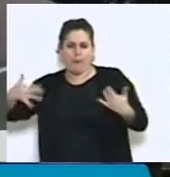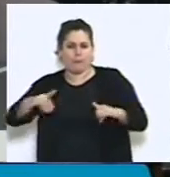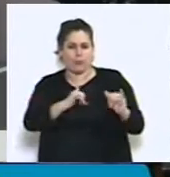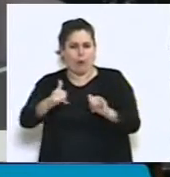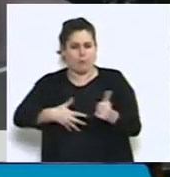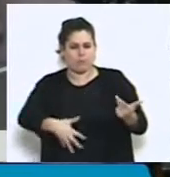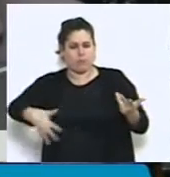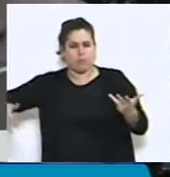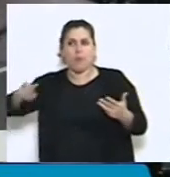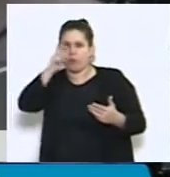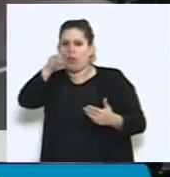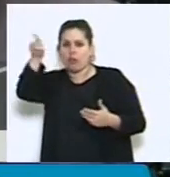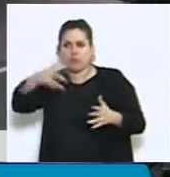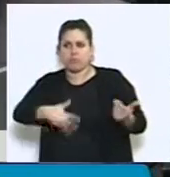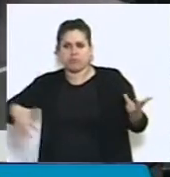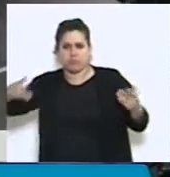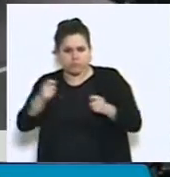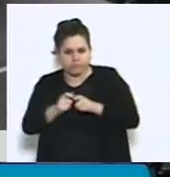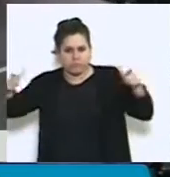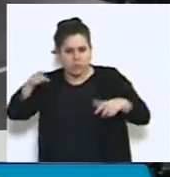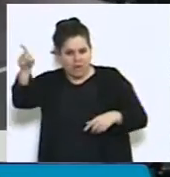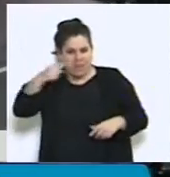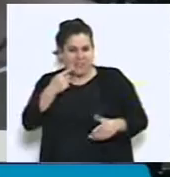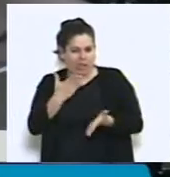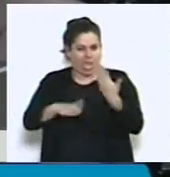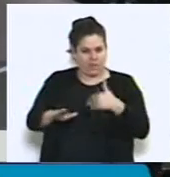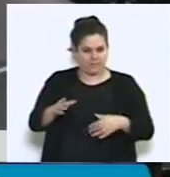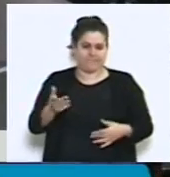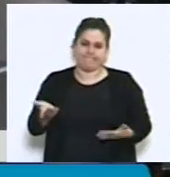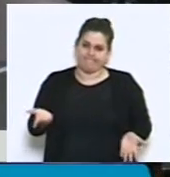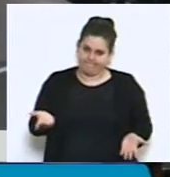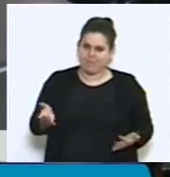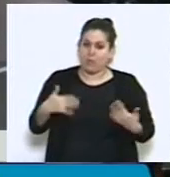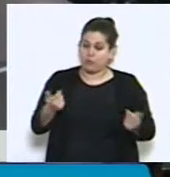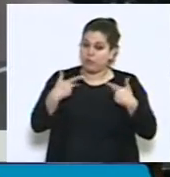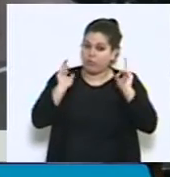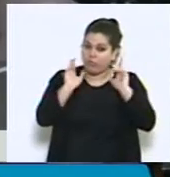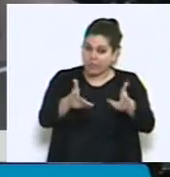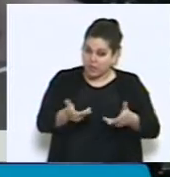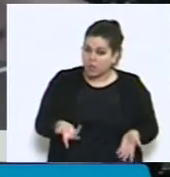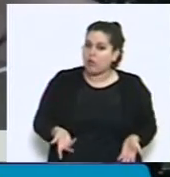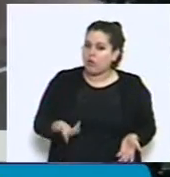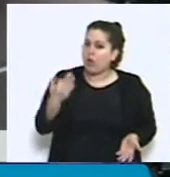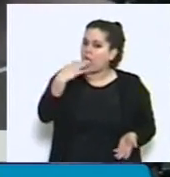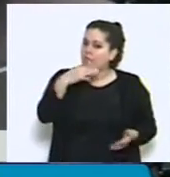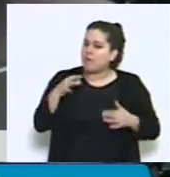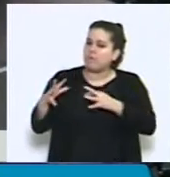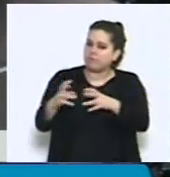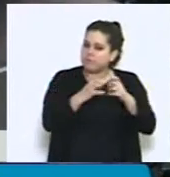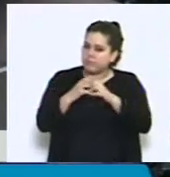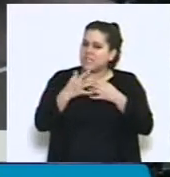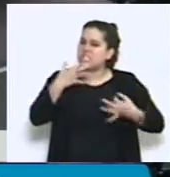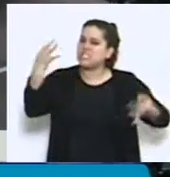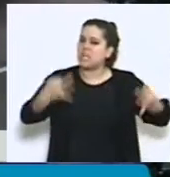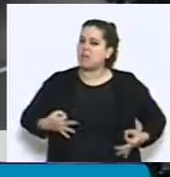la provincia de Corrientes. Por eso digo que hay que debatirlo con toda